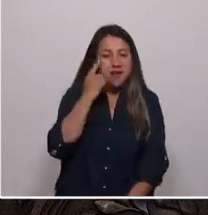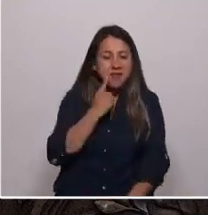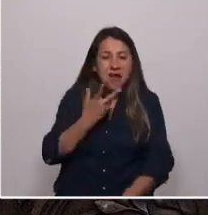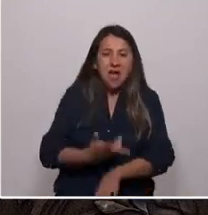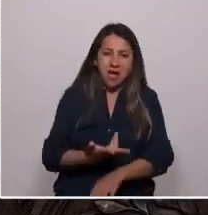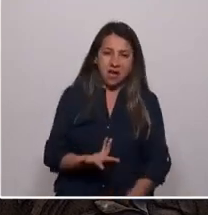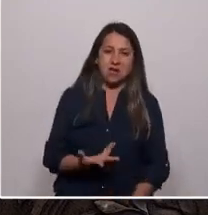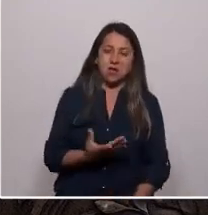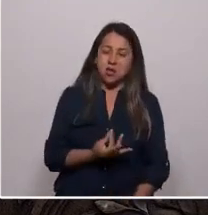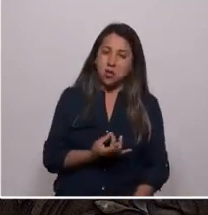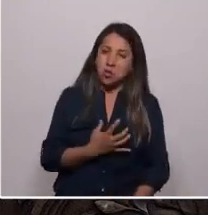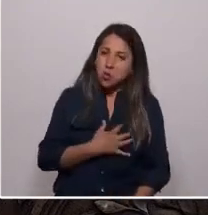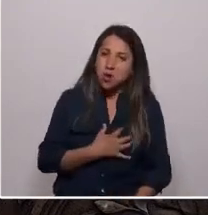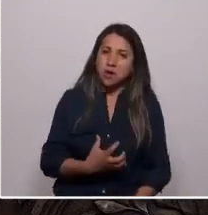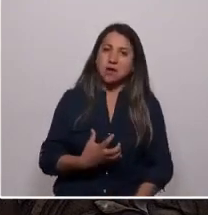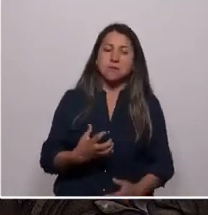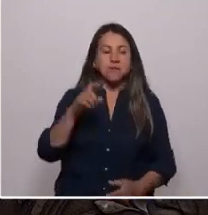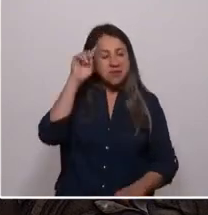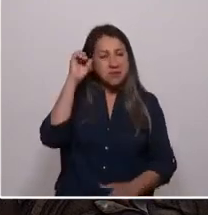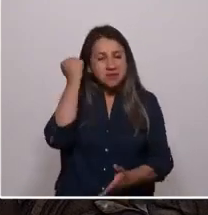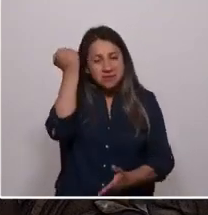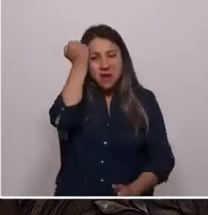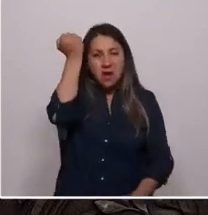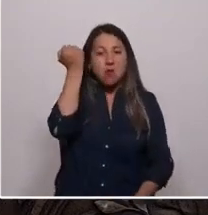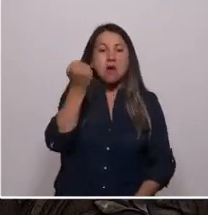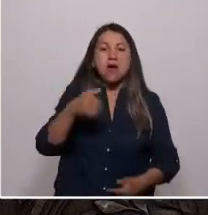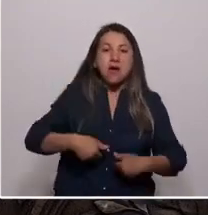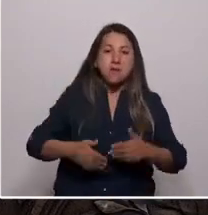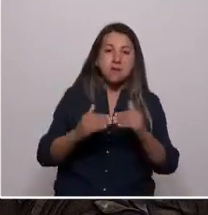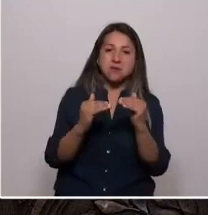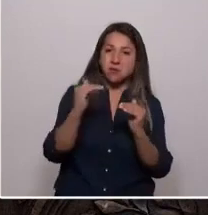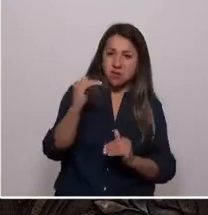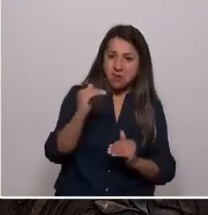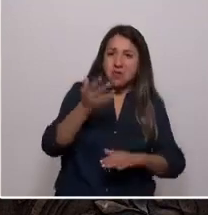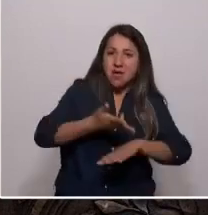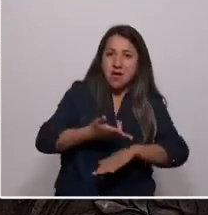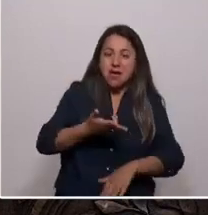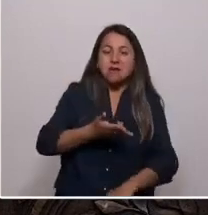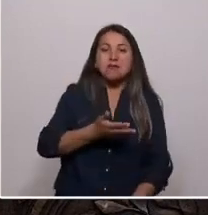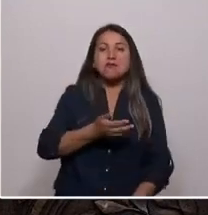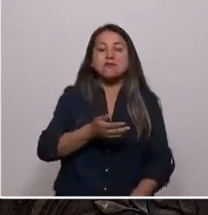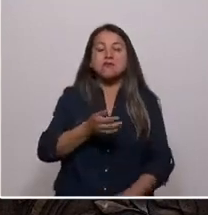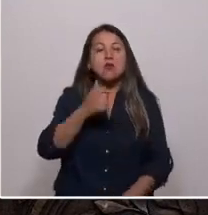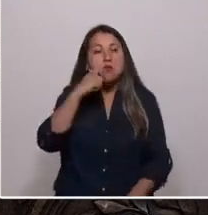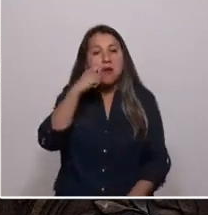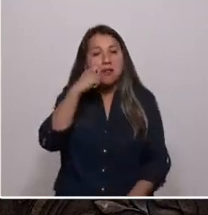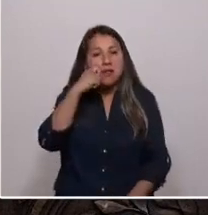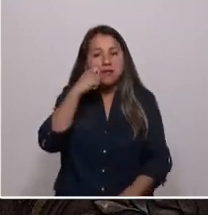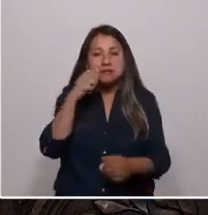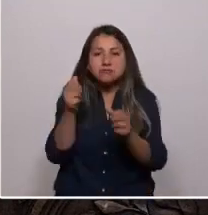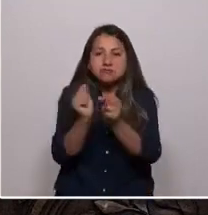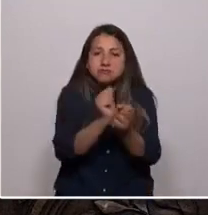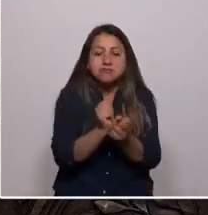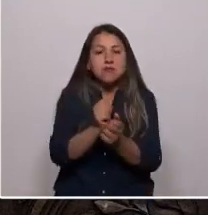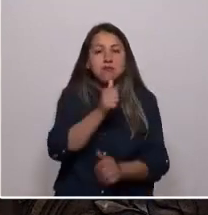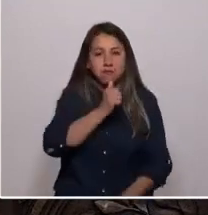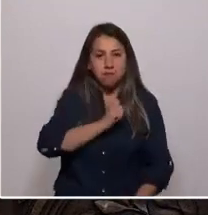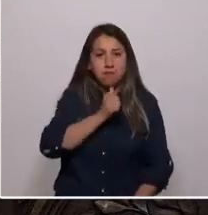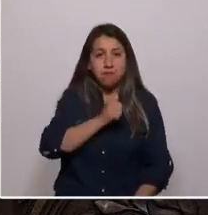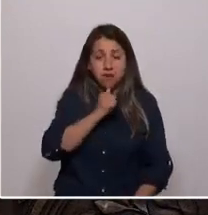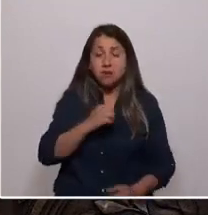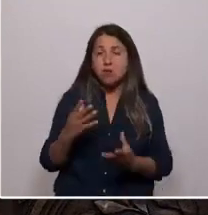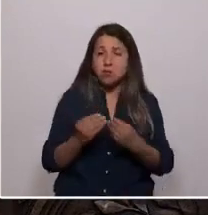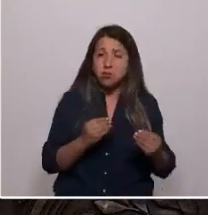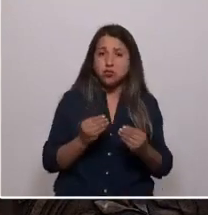relacionales, de excesos, miedos, traumas, de hambre y desigualdad, de falta de humanidad. Tantas heridas que se han sostenido y trascendido de